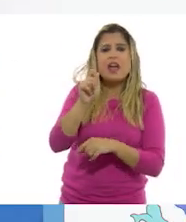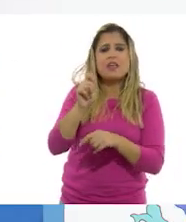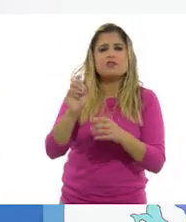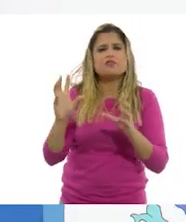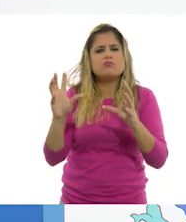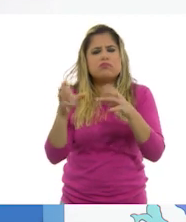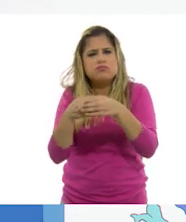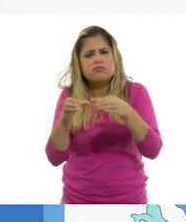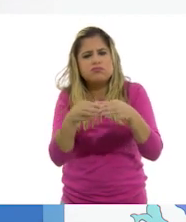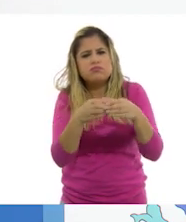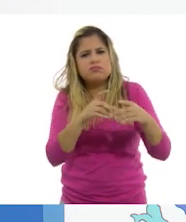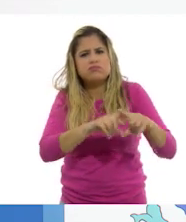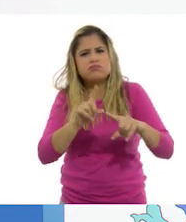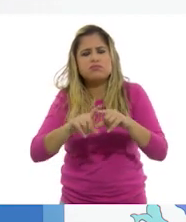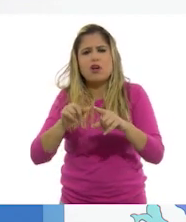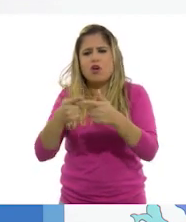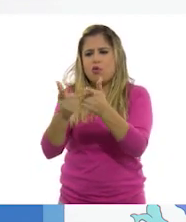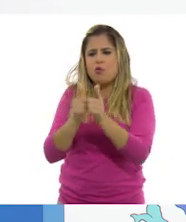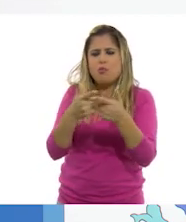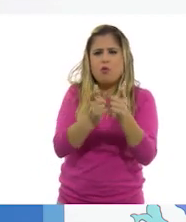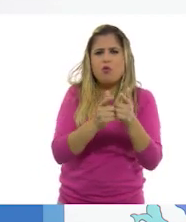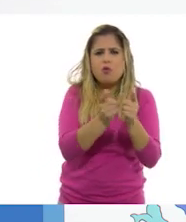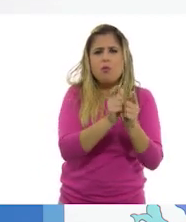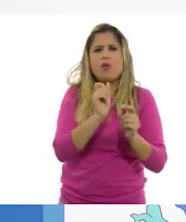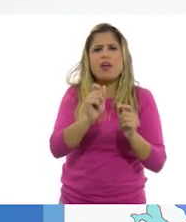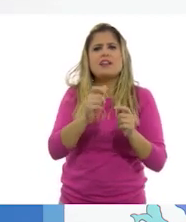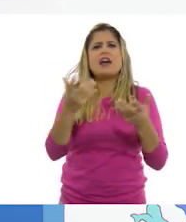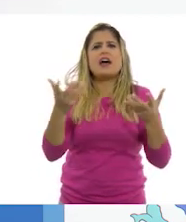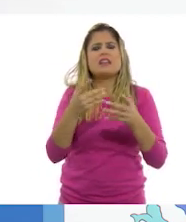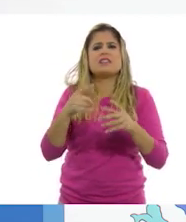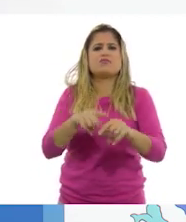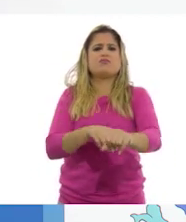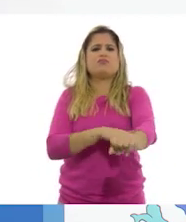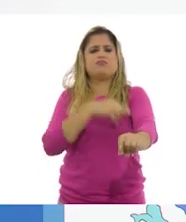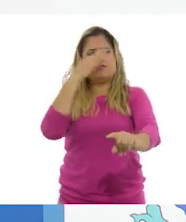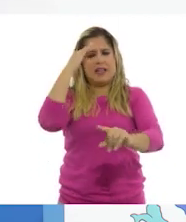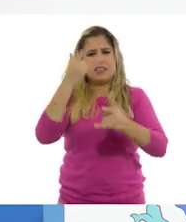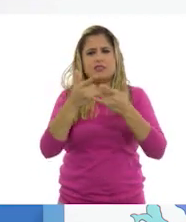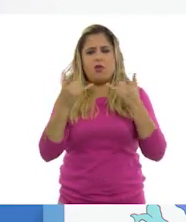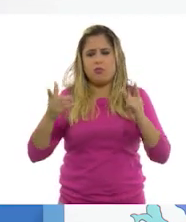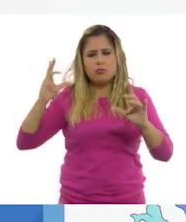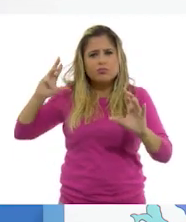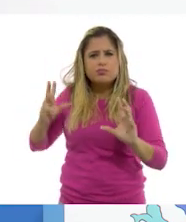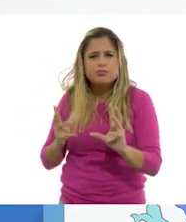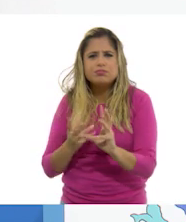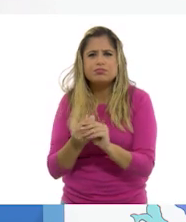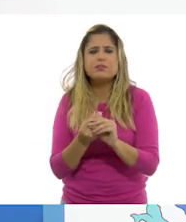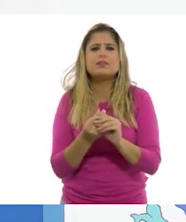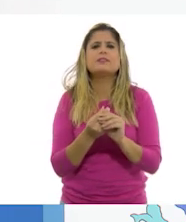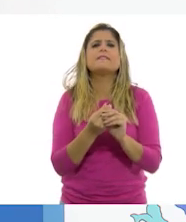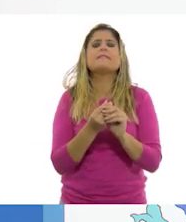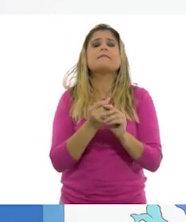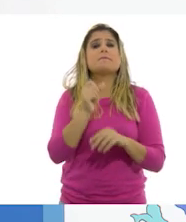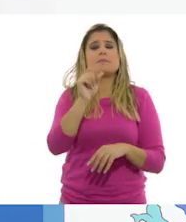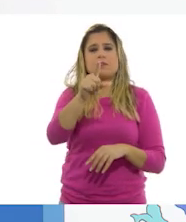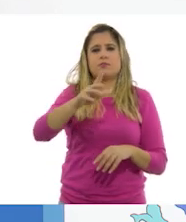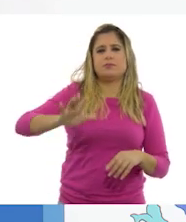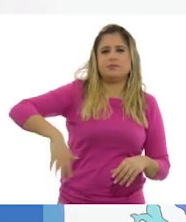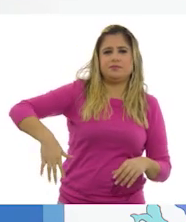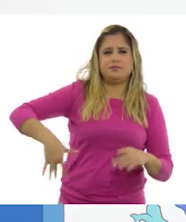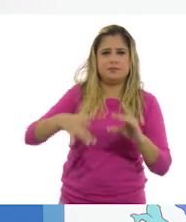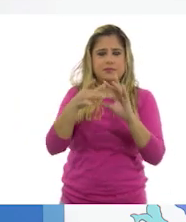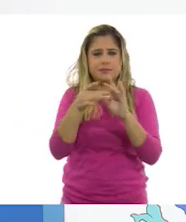de elementos que los grupos sociales han desarrollado a lo largo de su historia. Como lo que mencionaste,